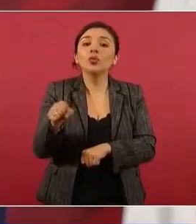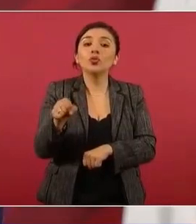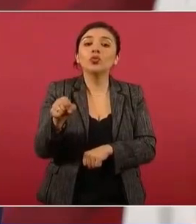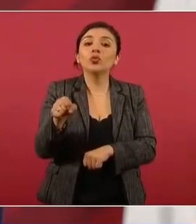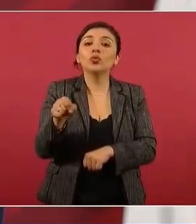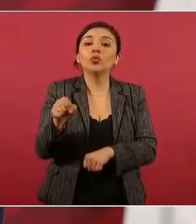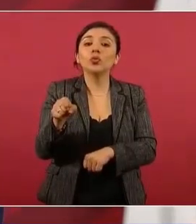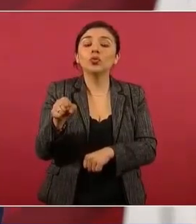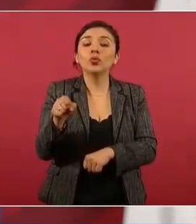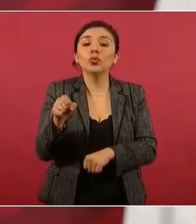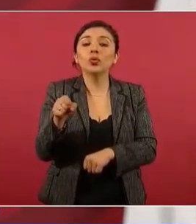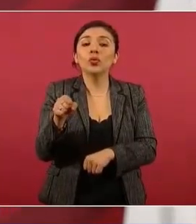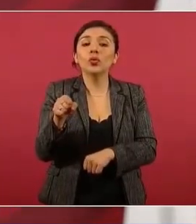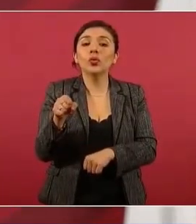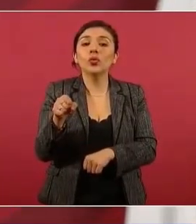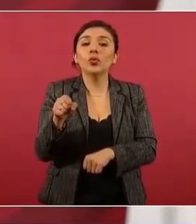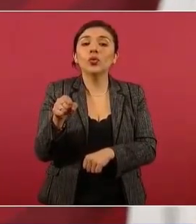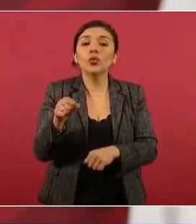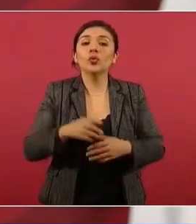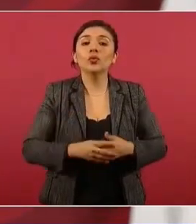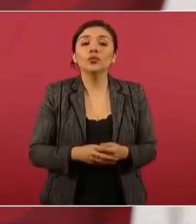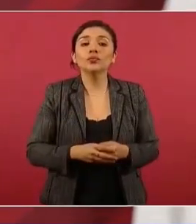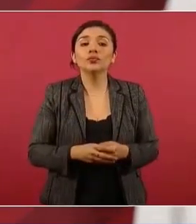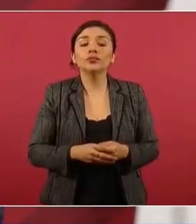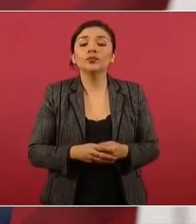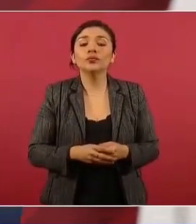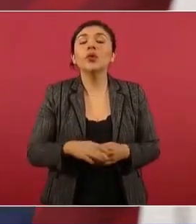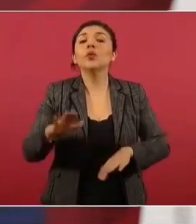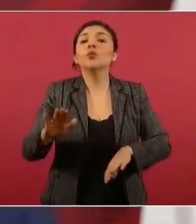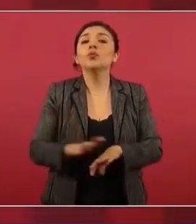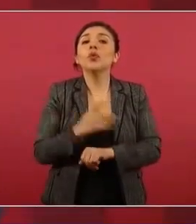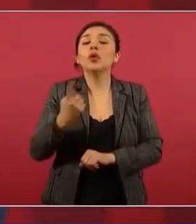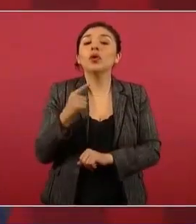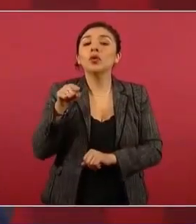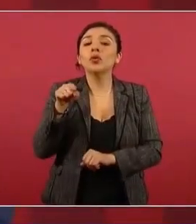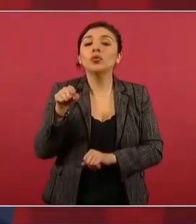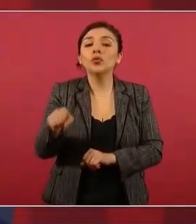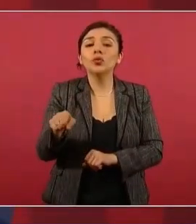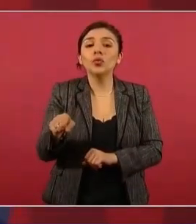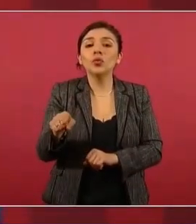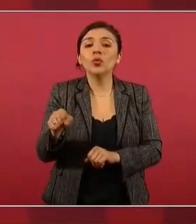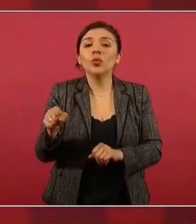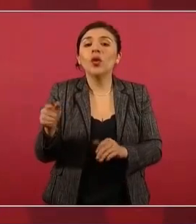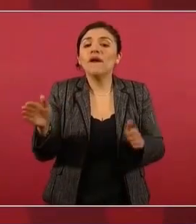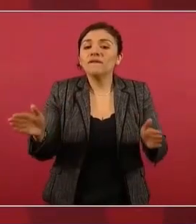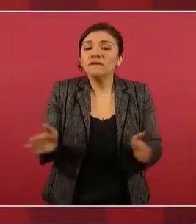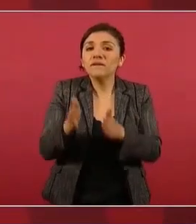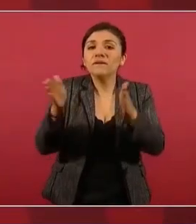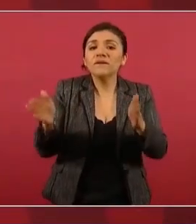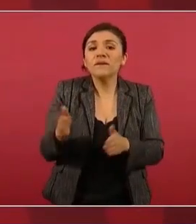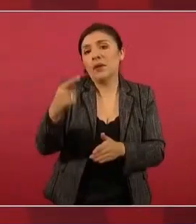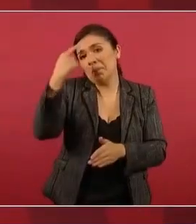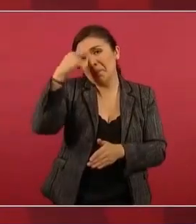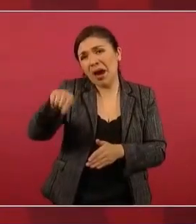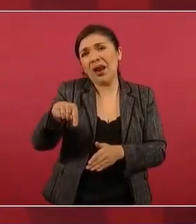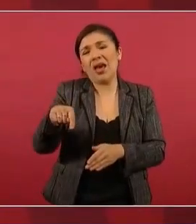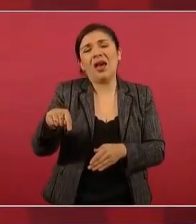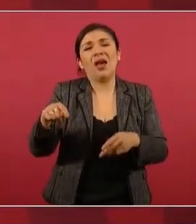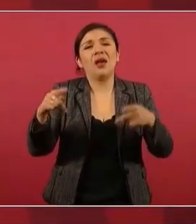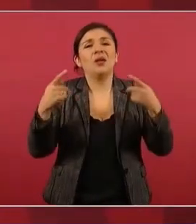promovido el que no asistieran